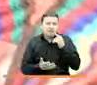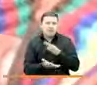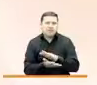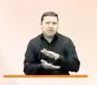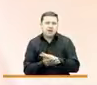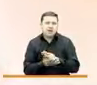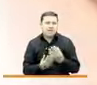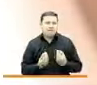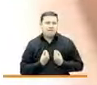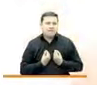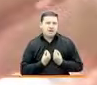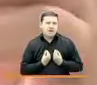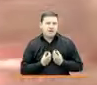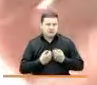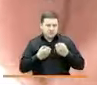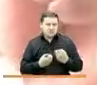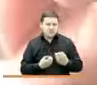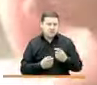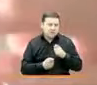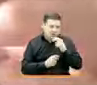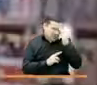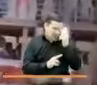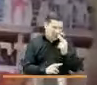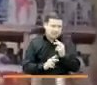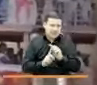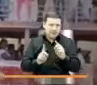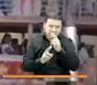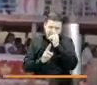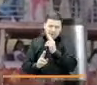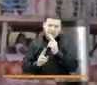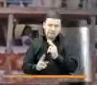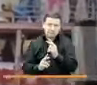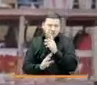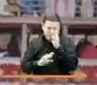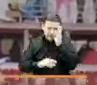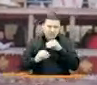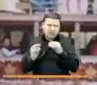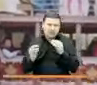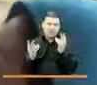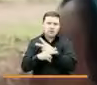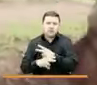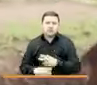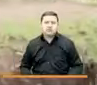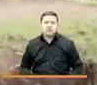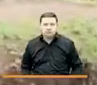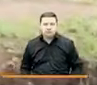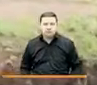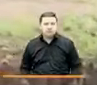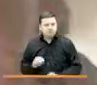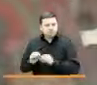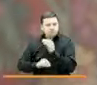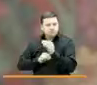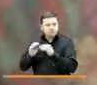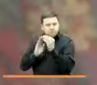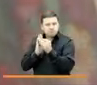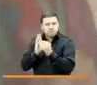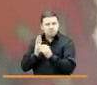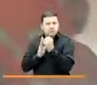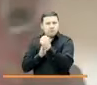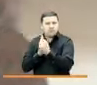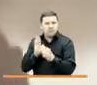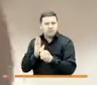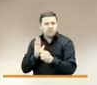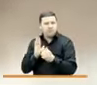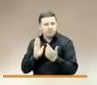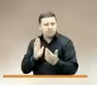de la convivencia con seguridad, del respeto por las diferencias y del rechazo a la violencia. Diseñamos y ejecutamos programas que de